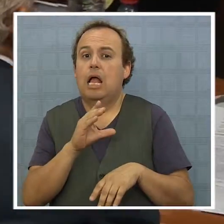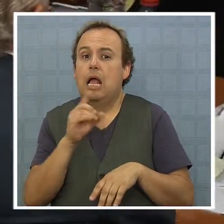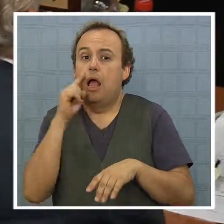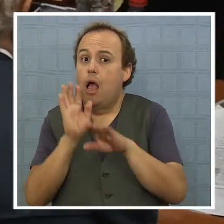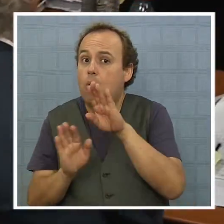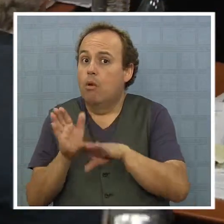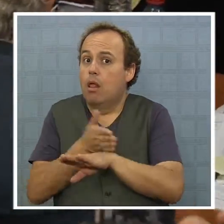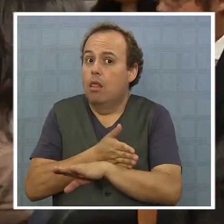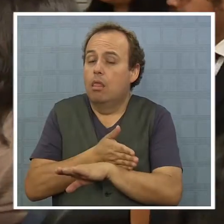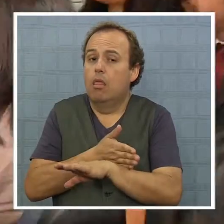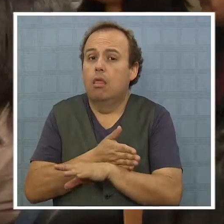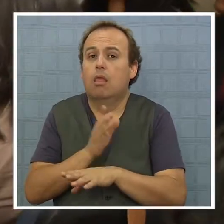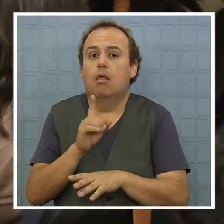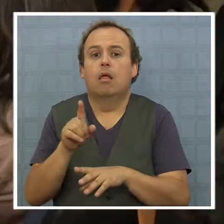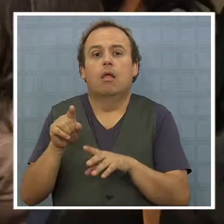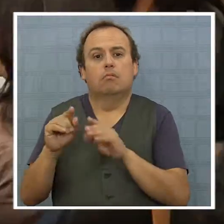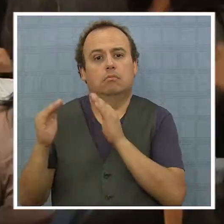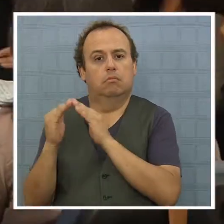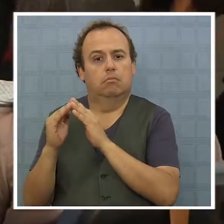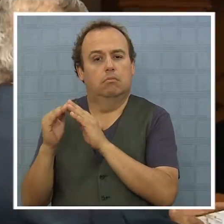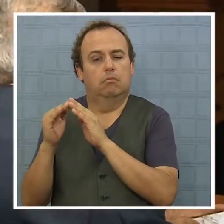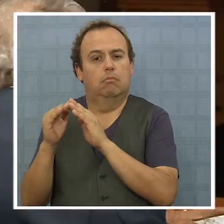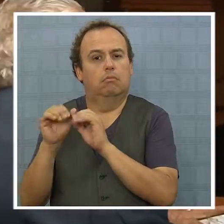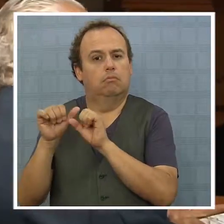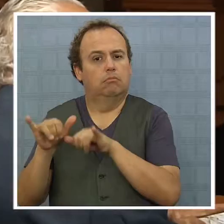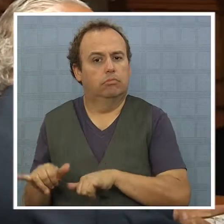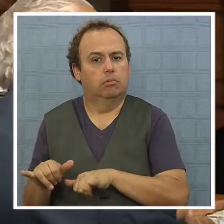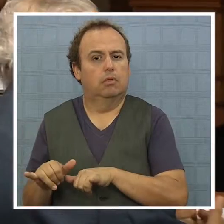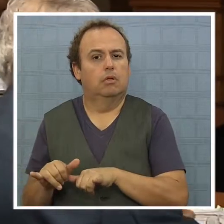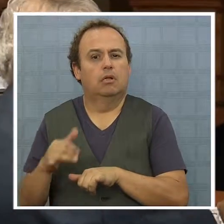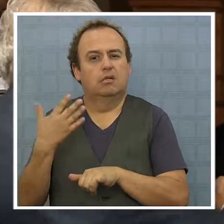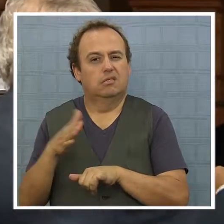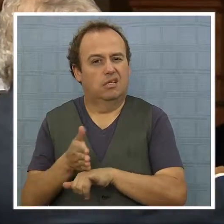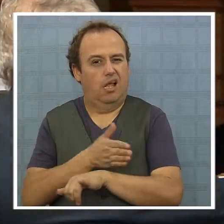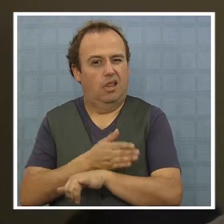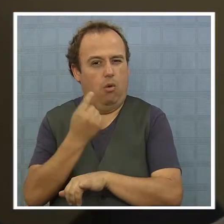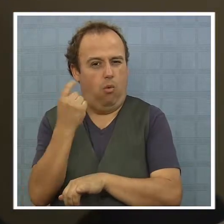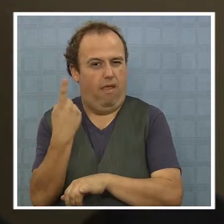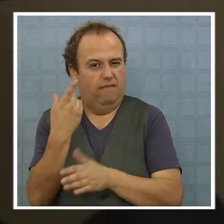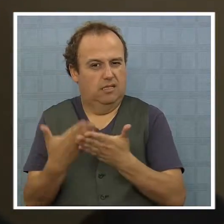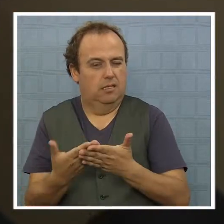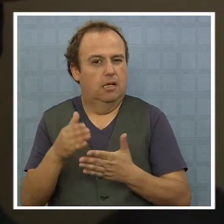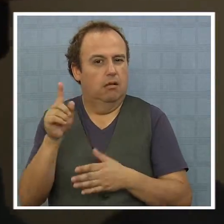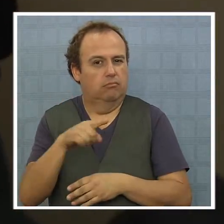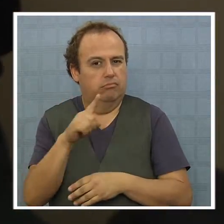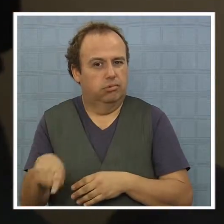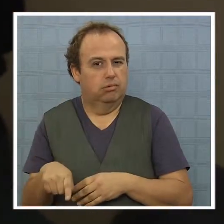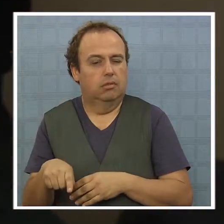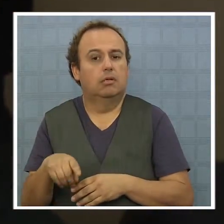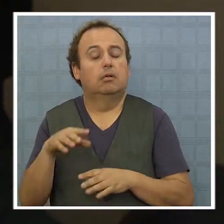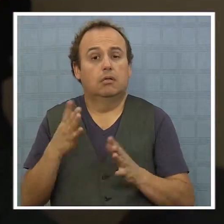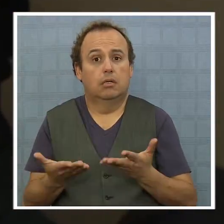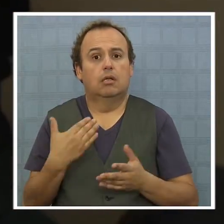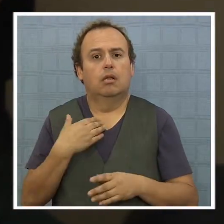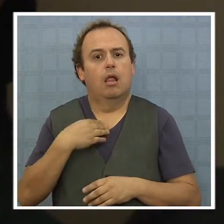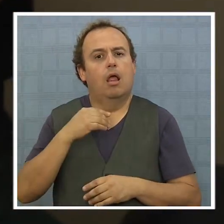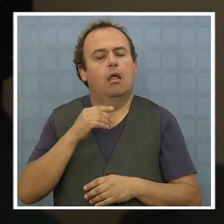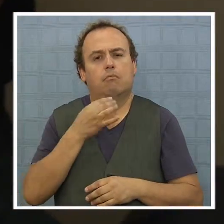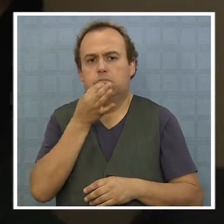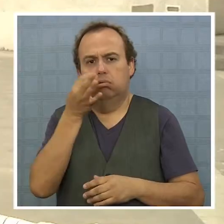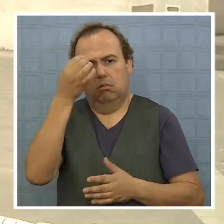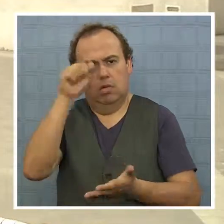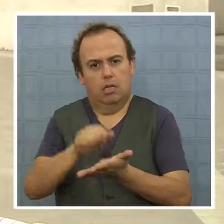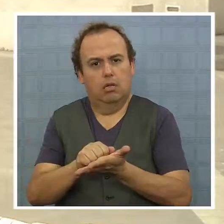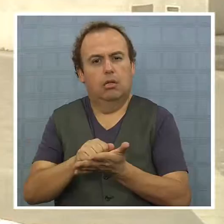cautelar proporcional sería la prisión preventiva, situación ya revocada en una ocasión. Vamos a apelar de la resolución y